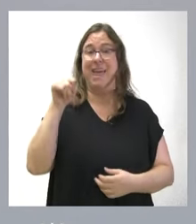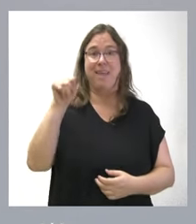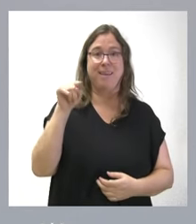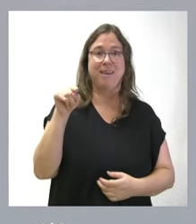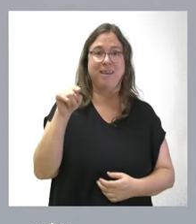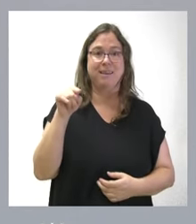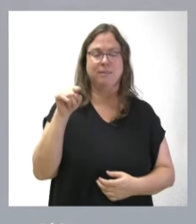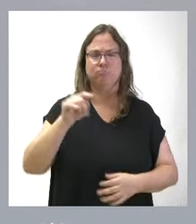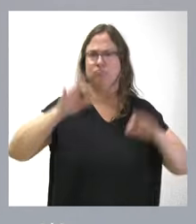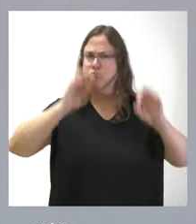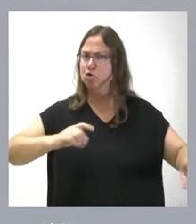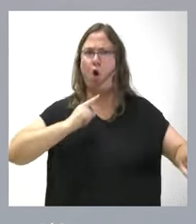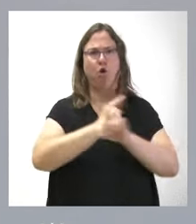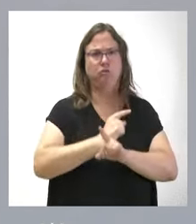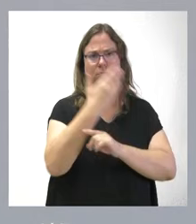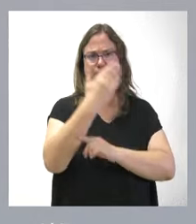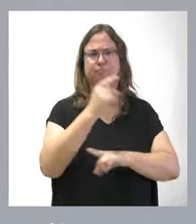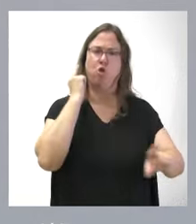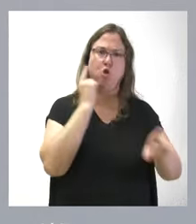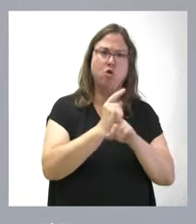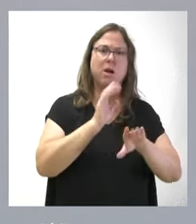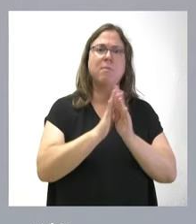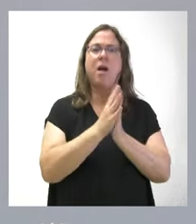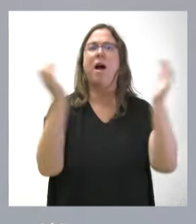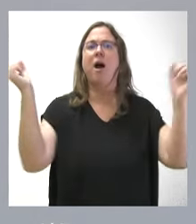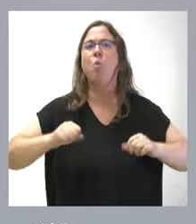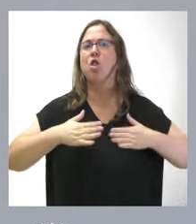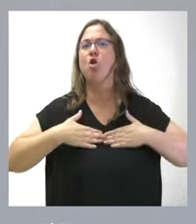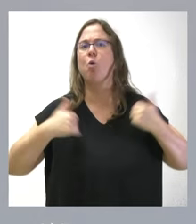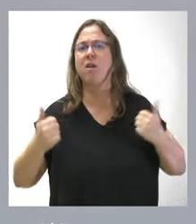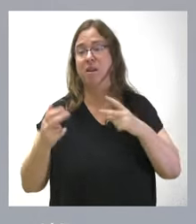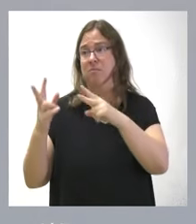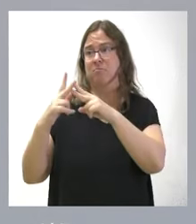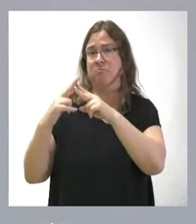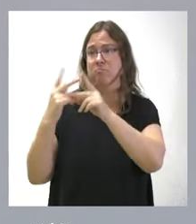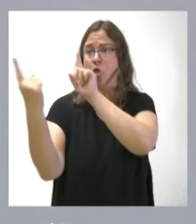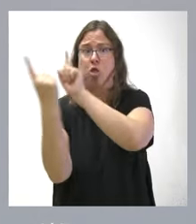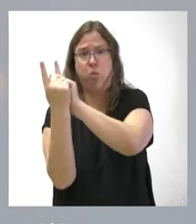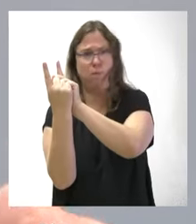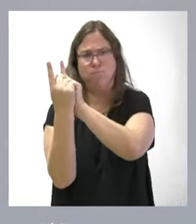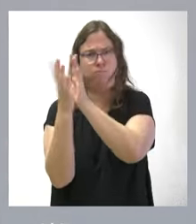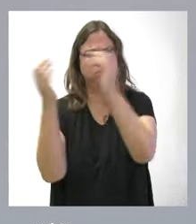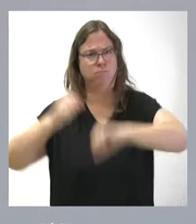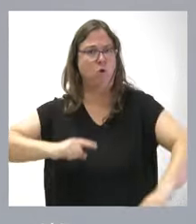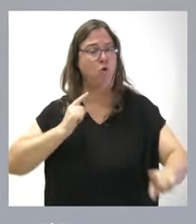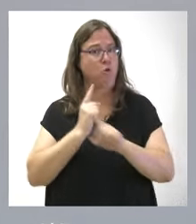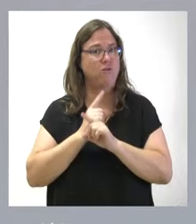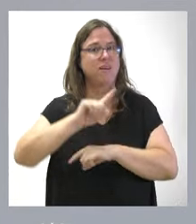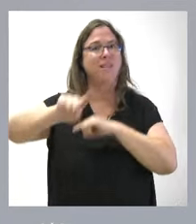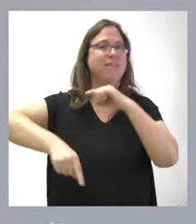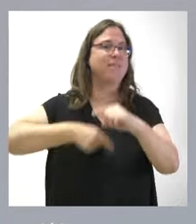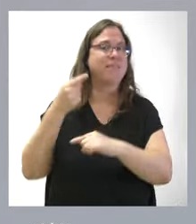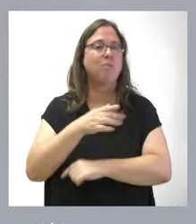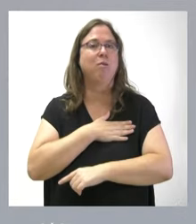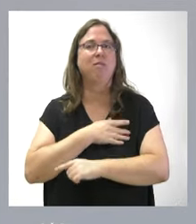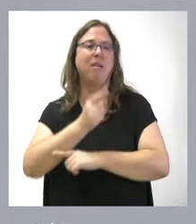radicalmente contraria a cualquier acuerdo bilateral con ninguna comunidad autónoma que luego se intentara imponer